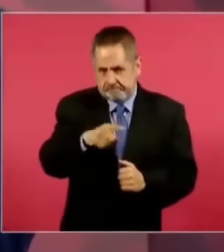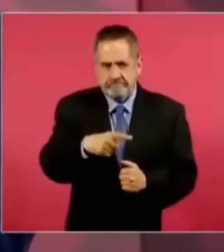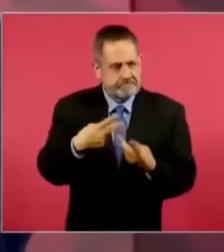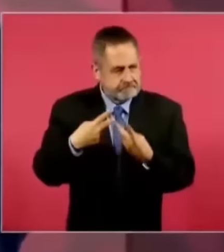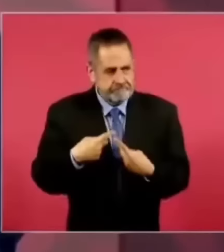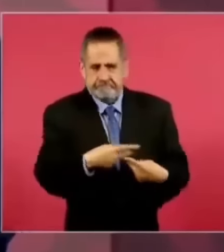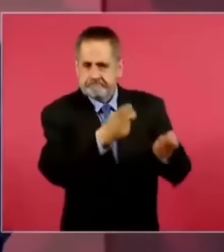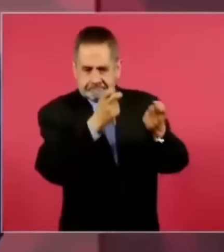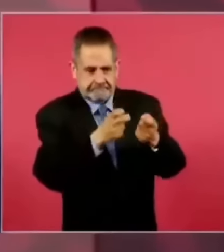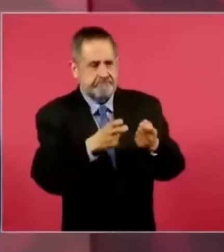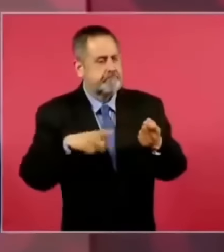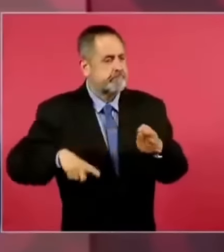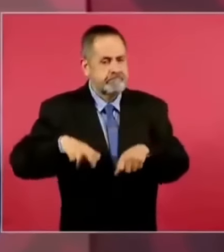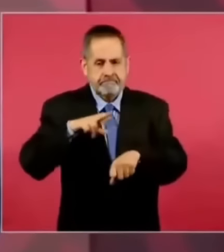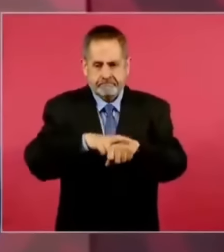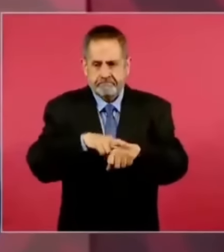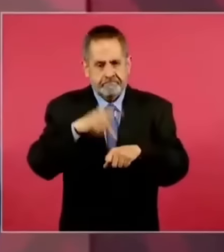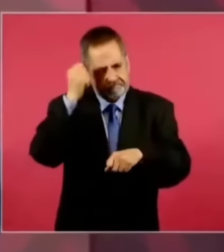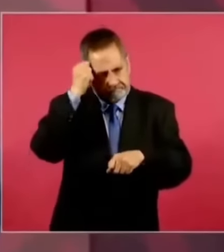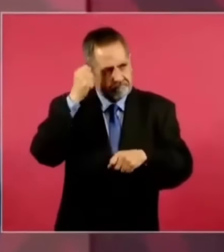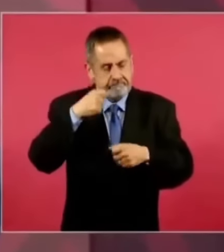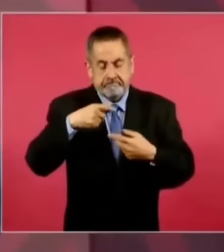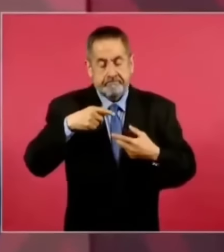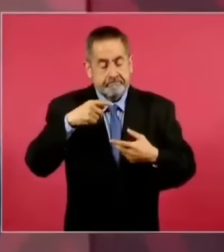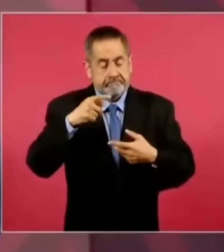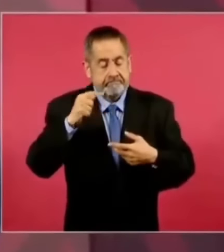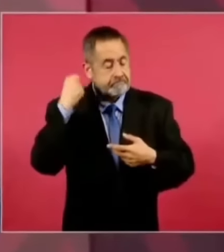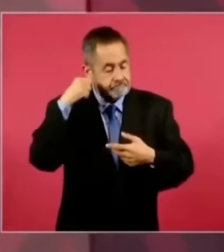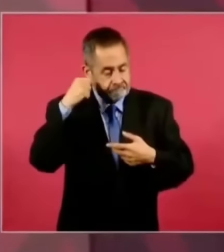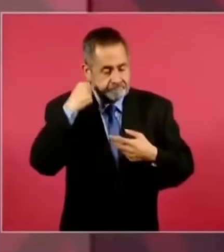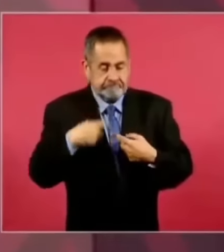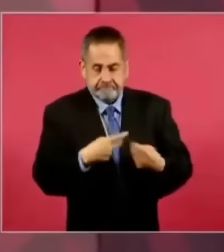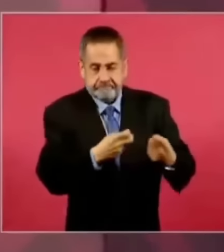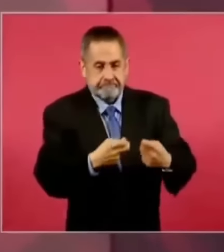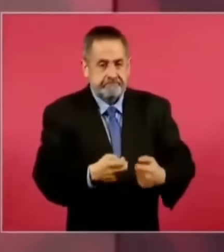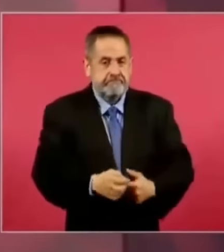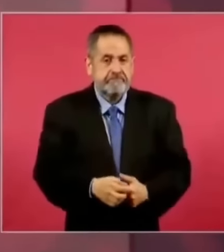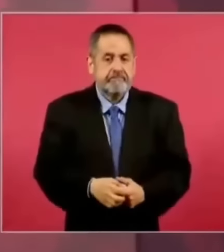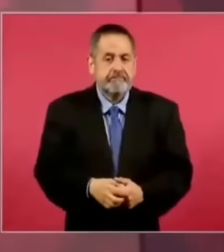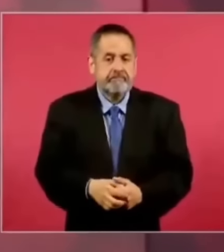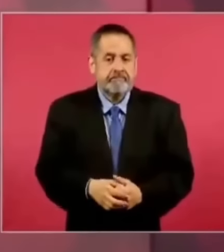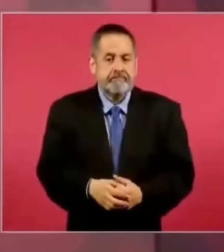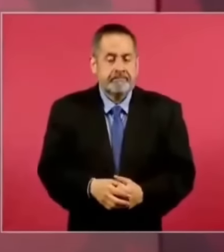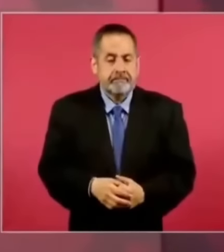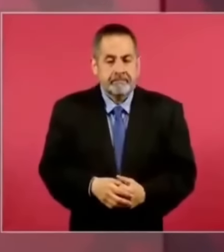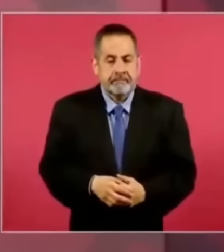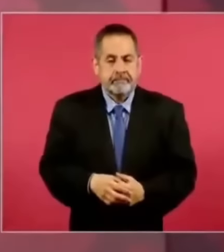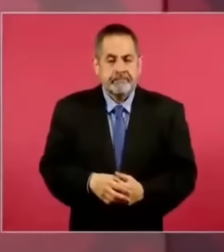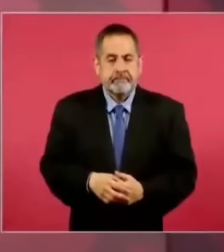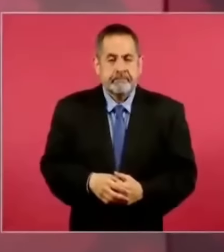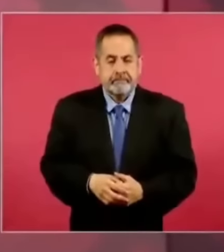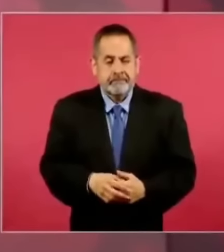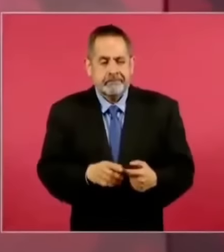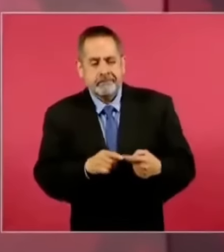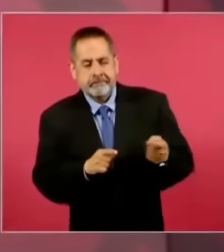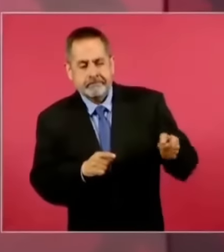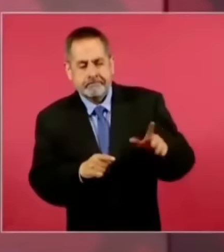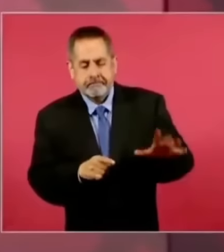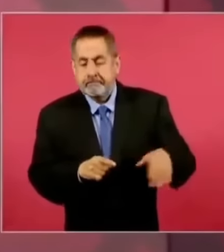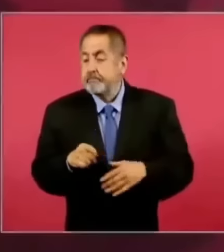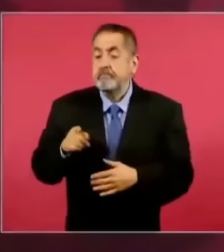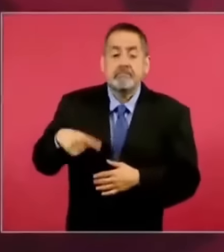y pensaron nuestros adversarios